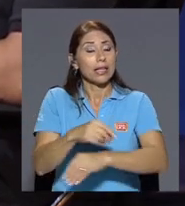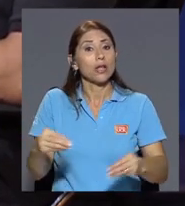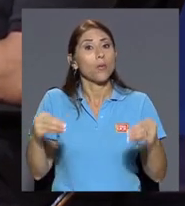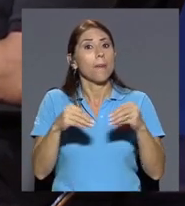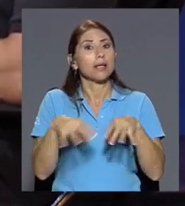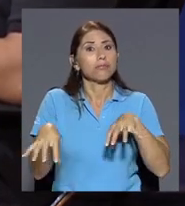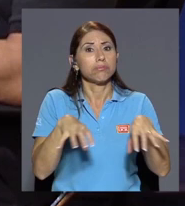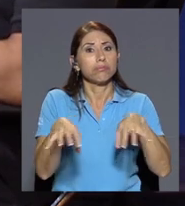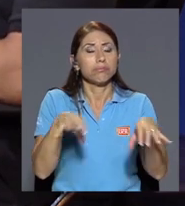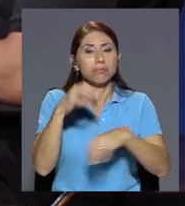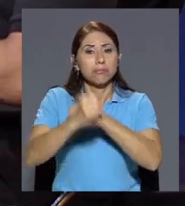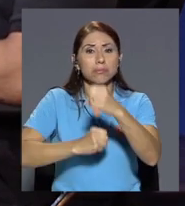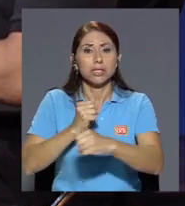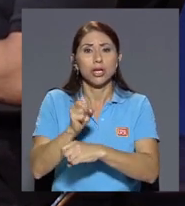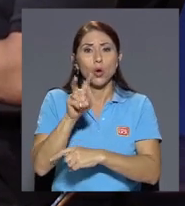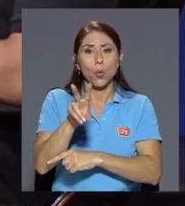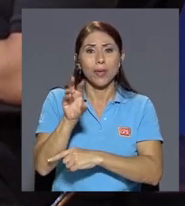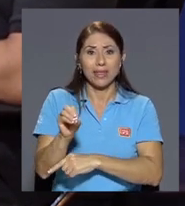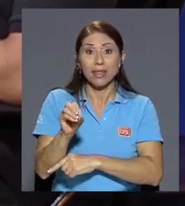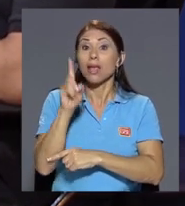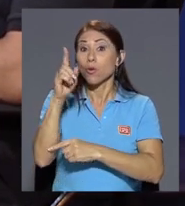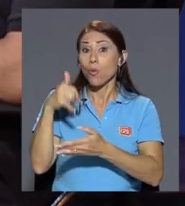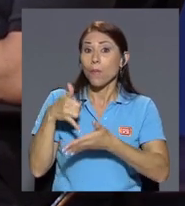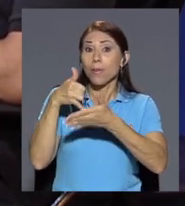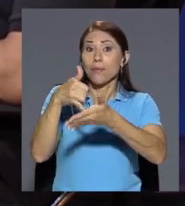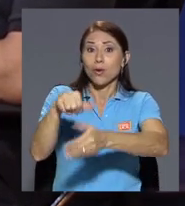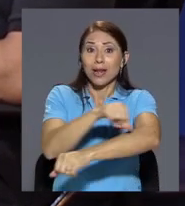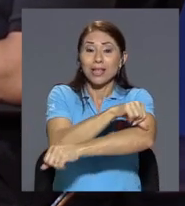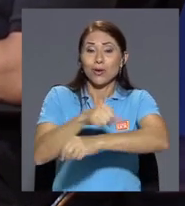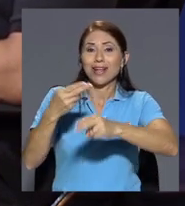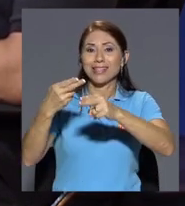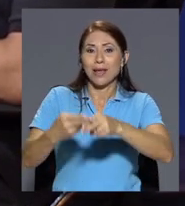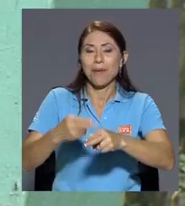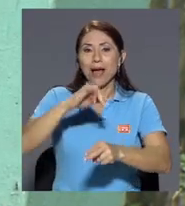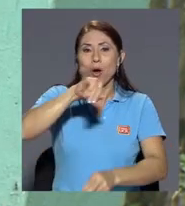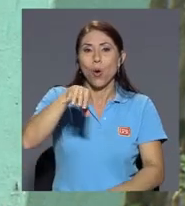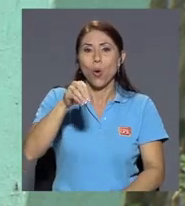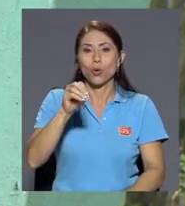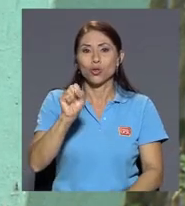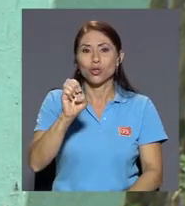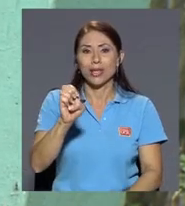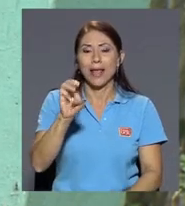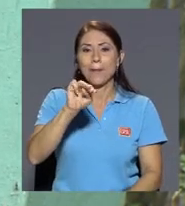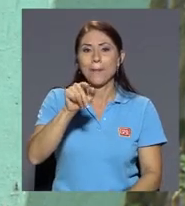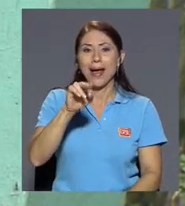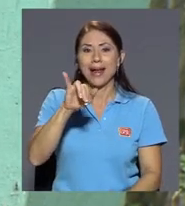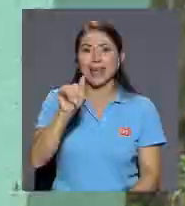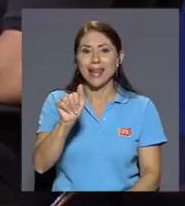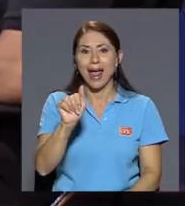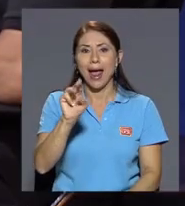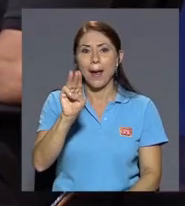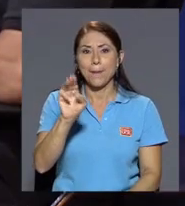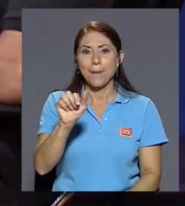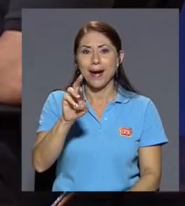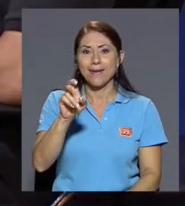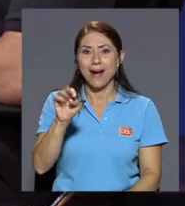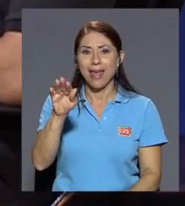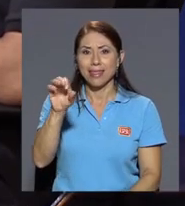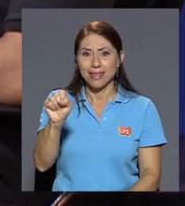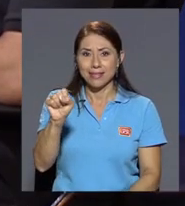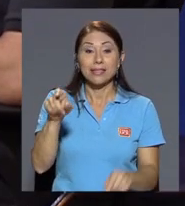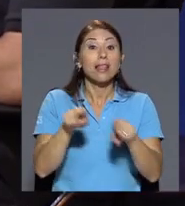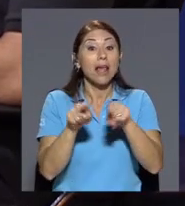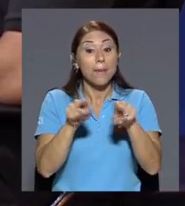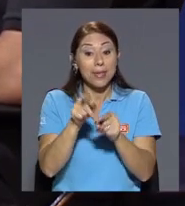XX en Costa Rica de hecho existe un premio de arquitectura que se llama el premio José María Barrantes están otras intervenciones que ya se han realizado alrededor